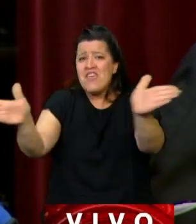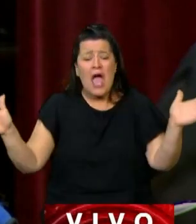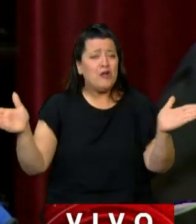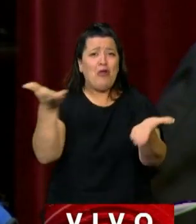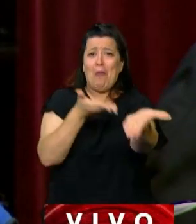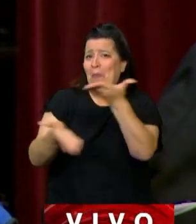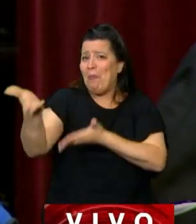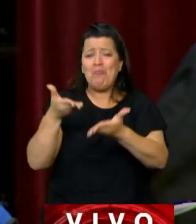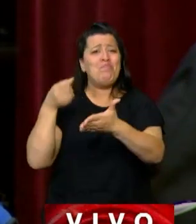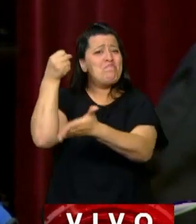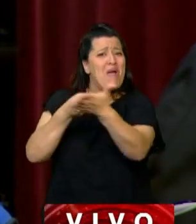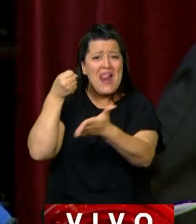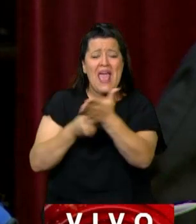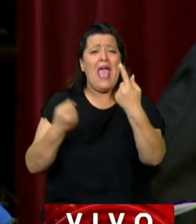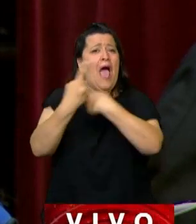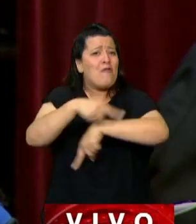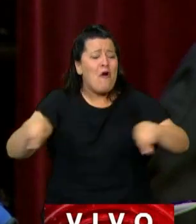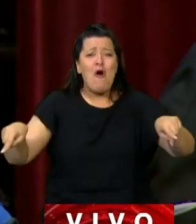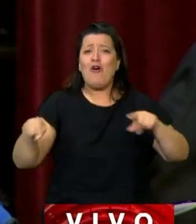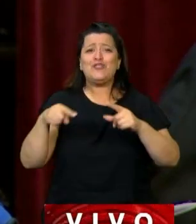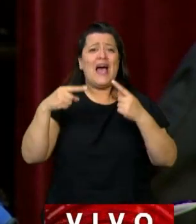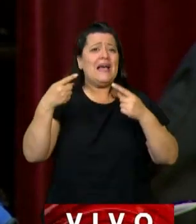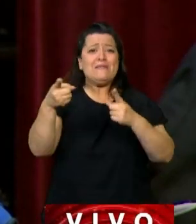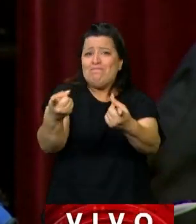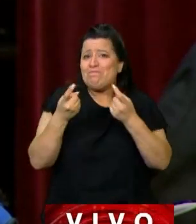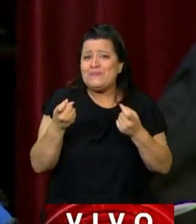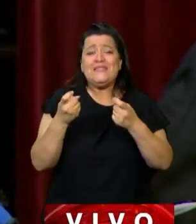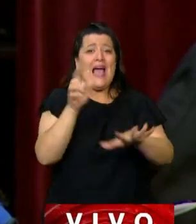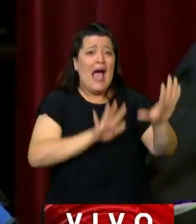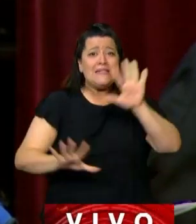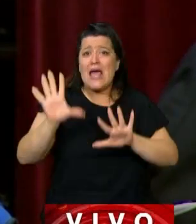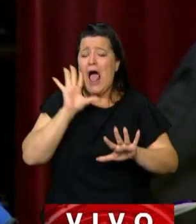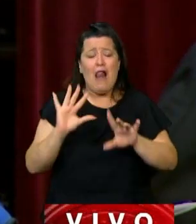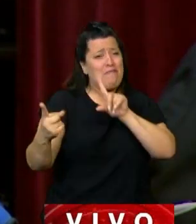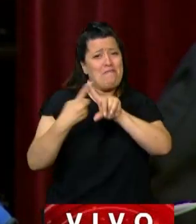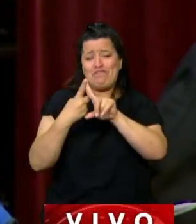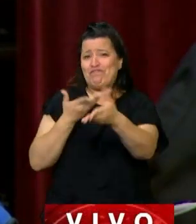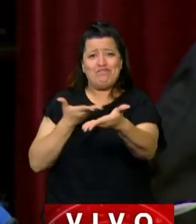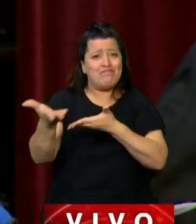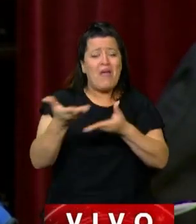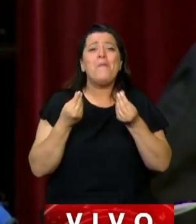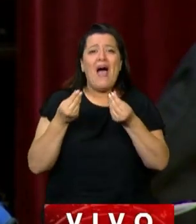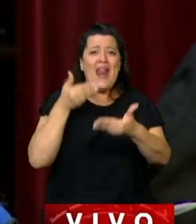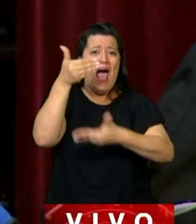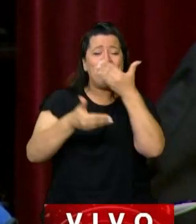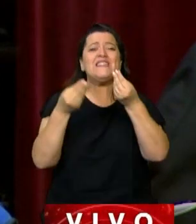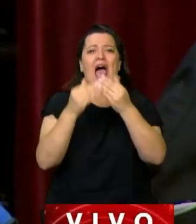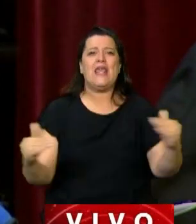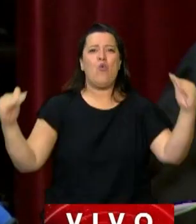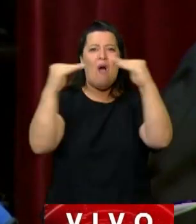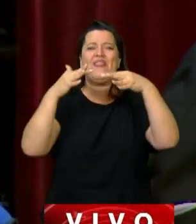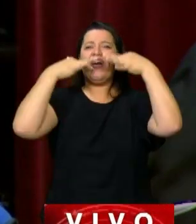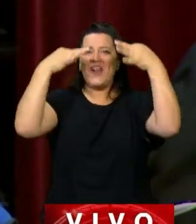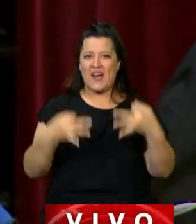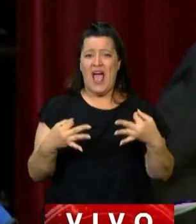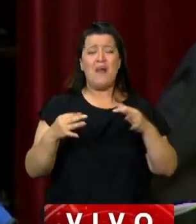de cada una de las peleas y cada una de las cosas que podamos hacer para que se pueda avanzar en una igualdad real,